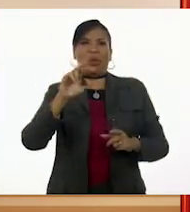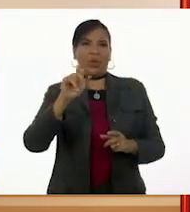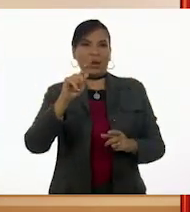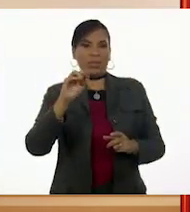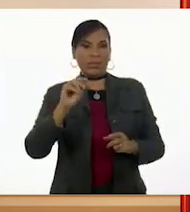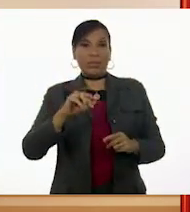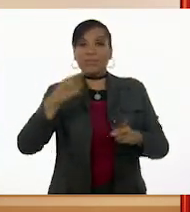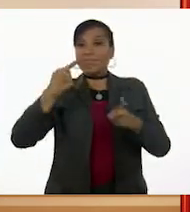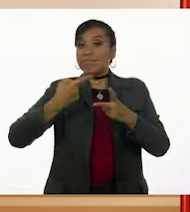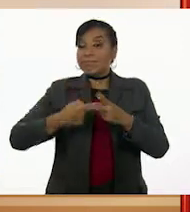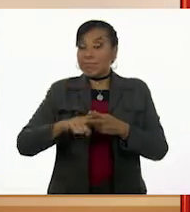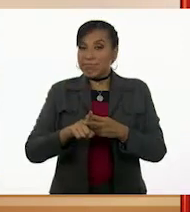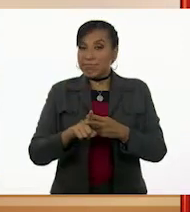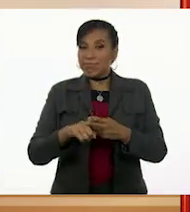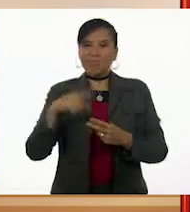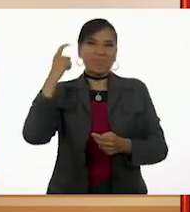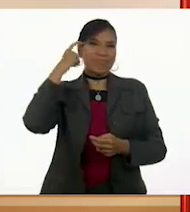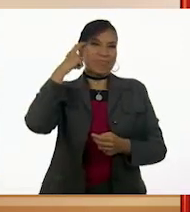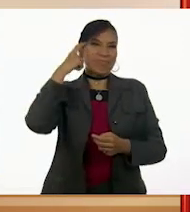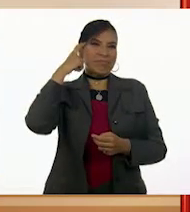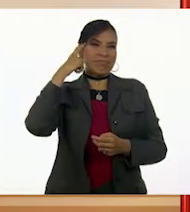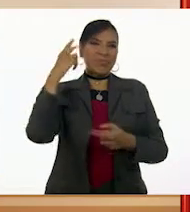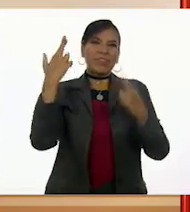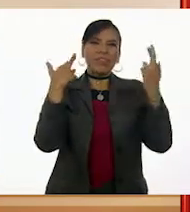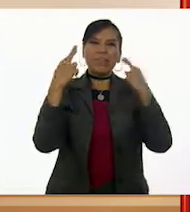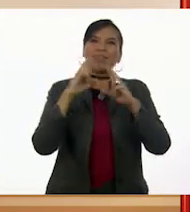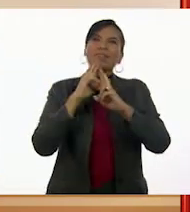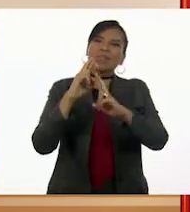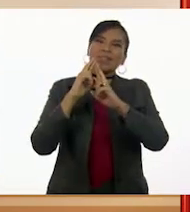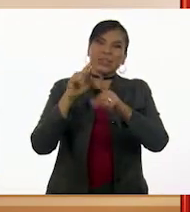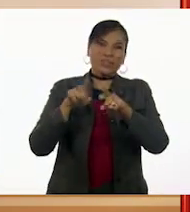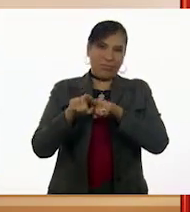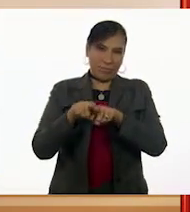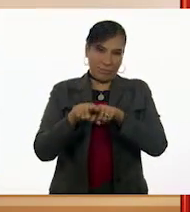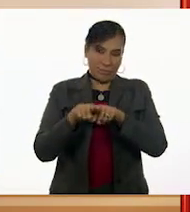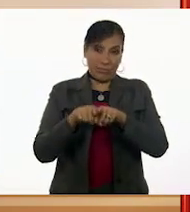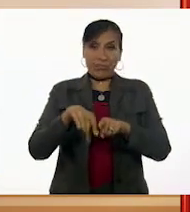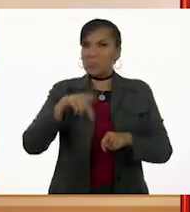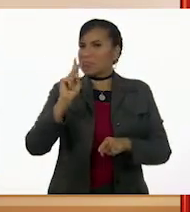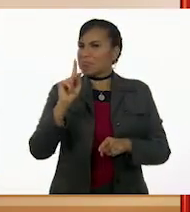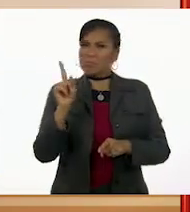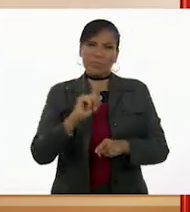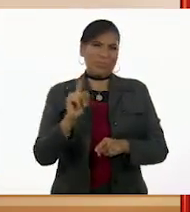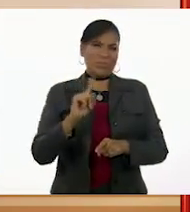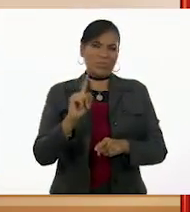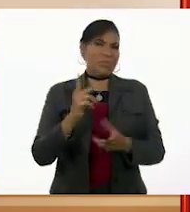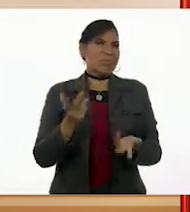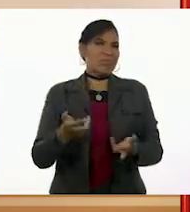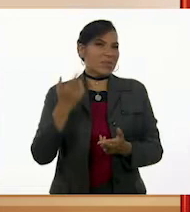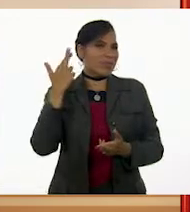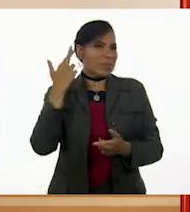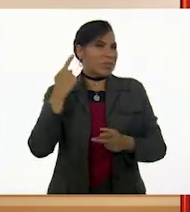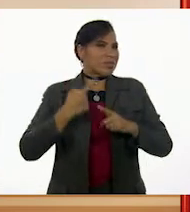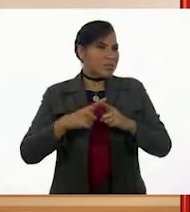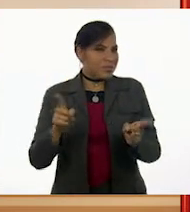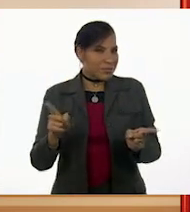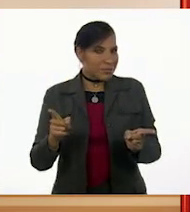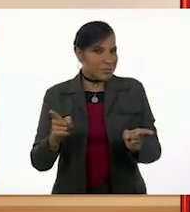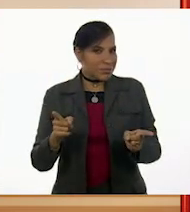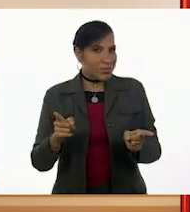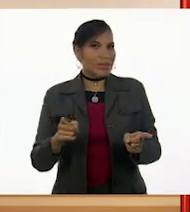Al principio, pensó que eran los ronquidos de sus hermanos. Pero no, este era un ruido diferente.